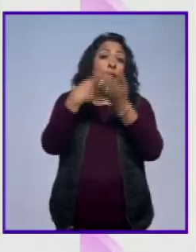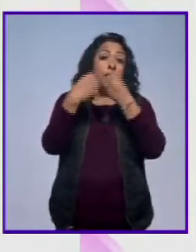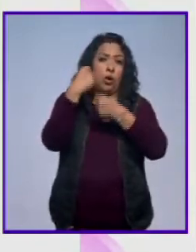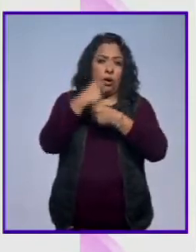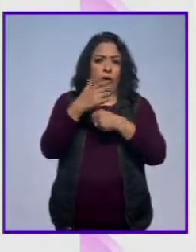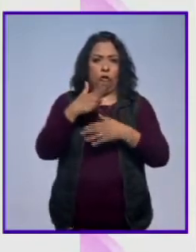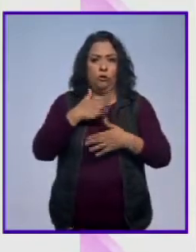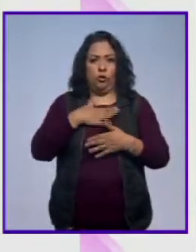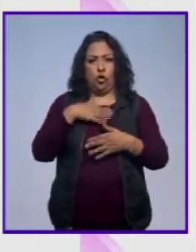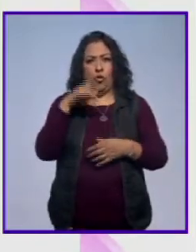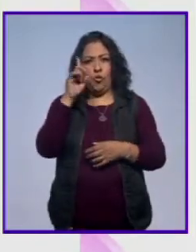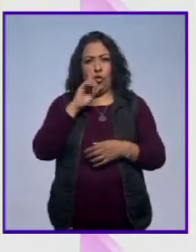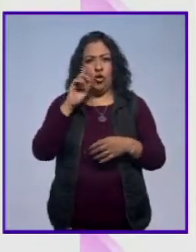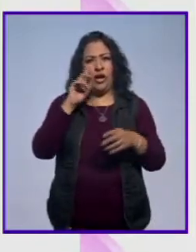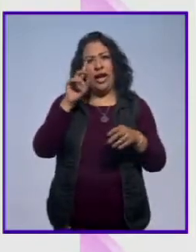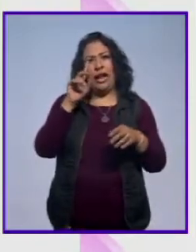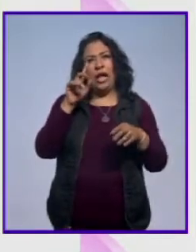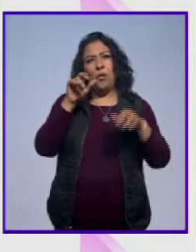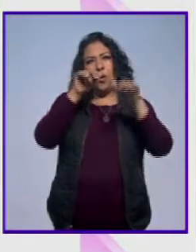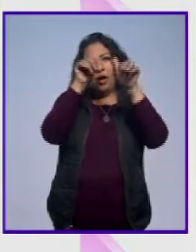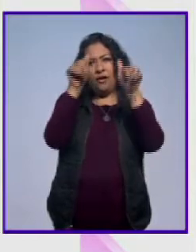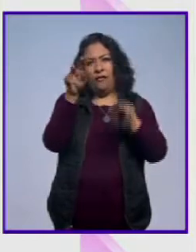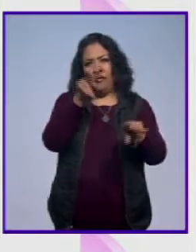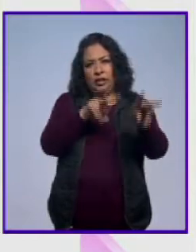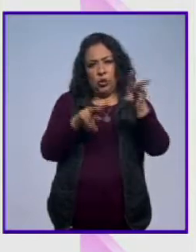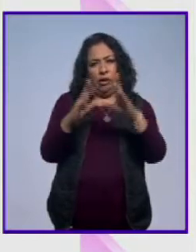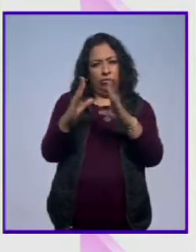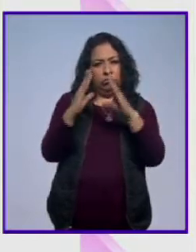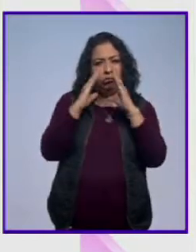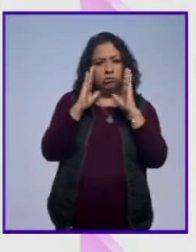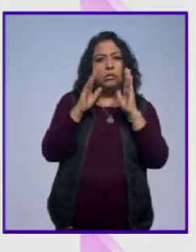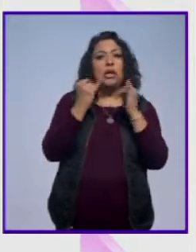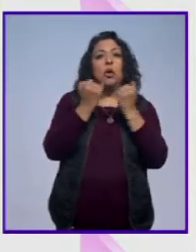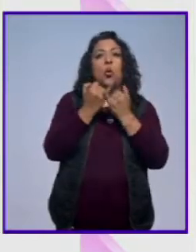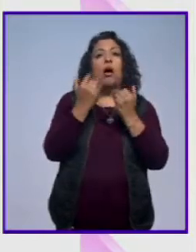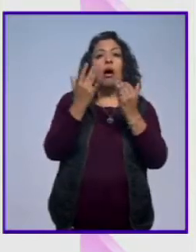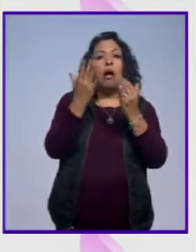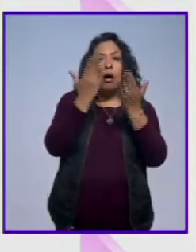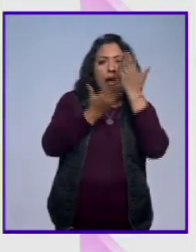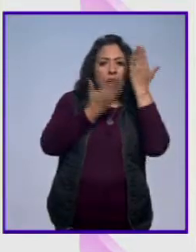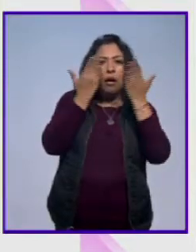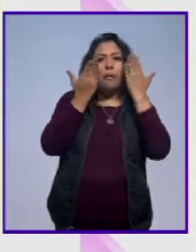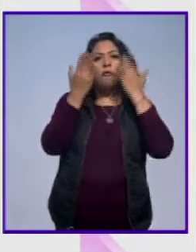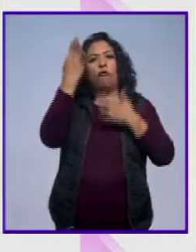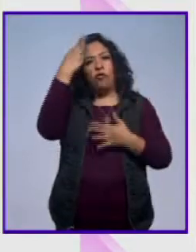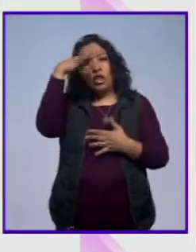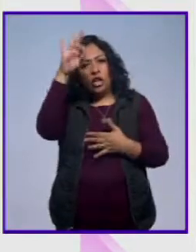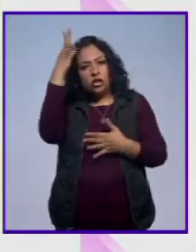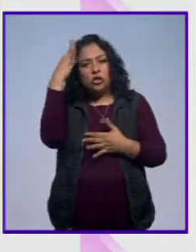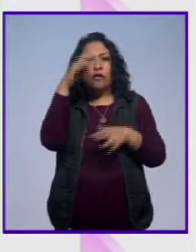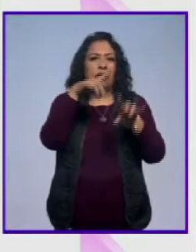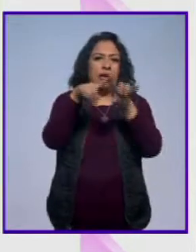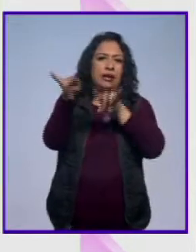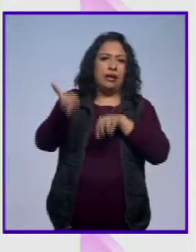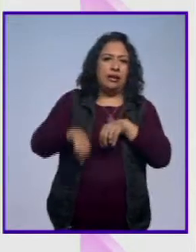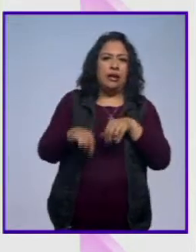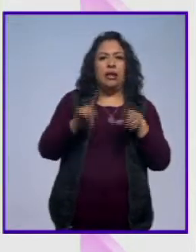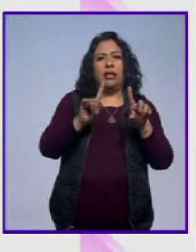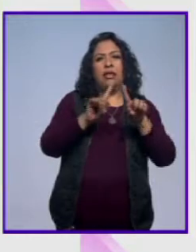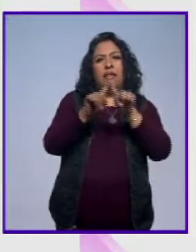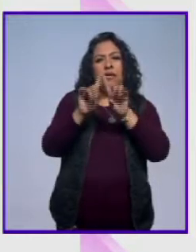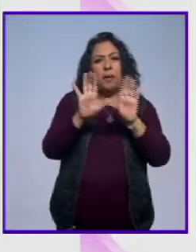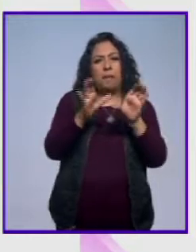artista visual de formación, con otra formación también en filosofía y con otros intereses interdisciplinares,